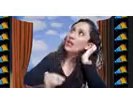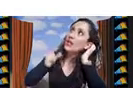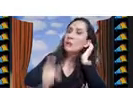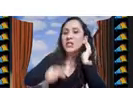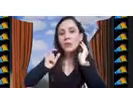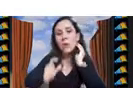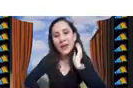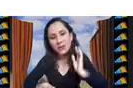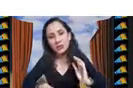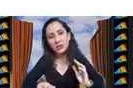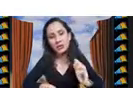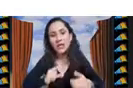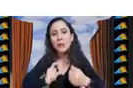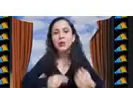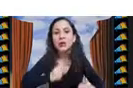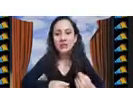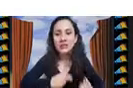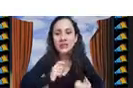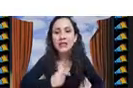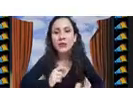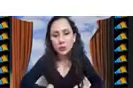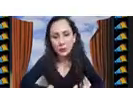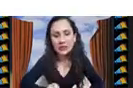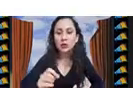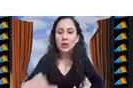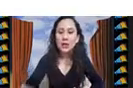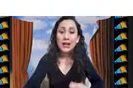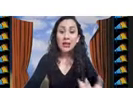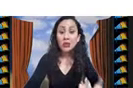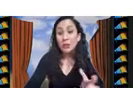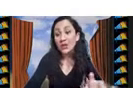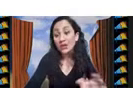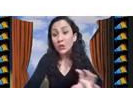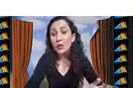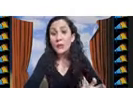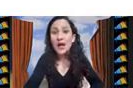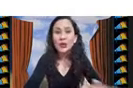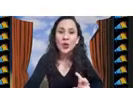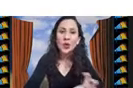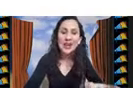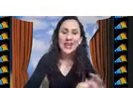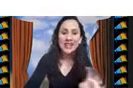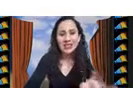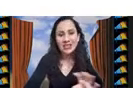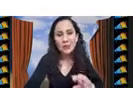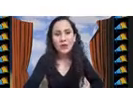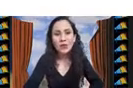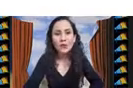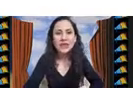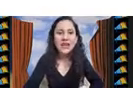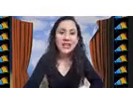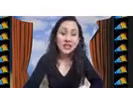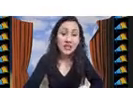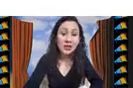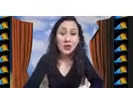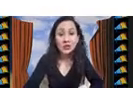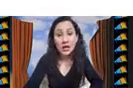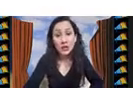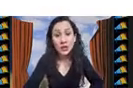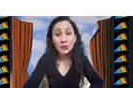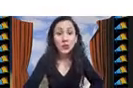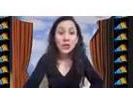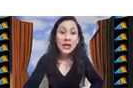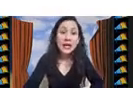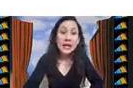tienen el mismo peso o sea la multiplicidad de los pesos eso también tiene un impacto en el desempeño final de